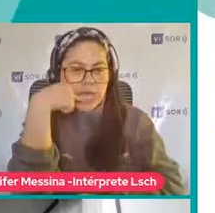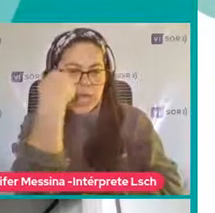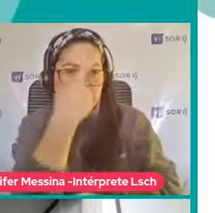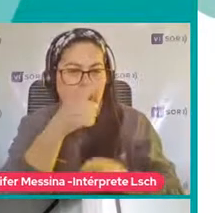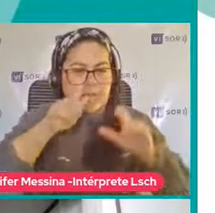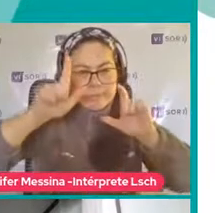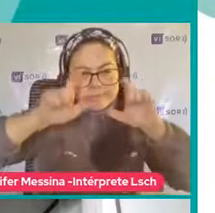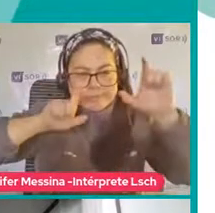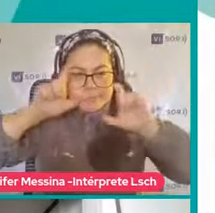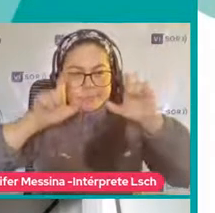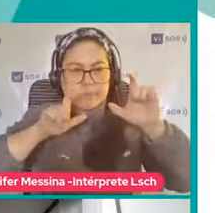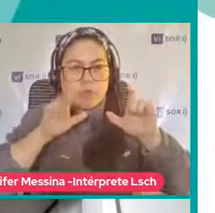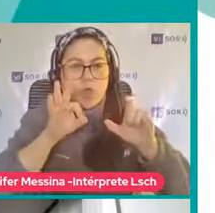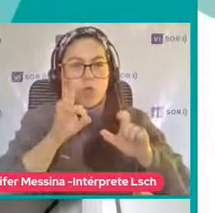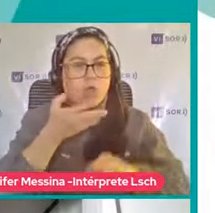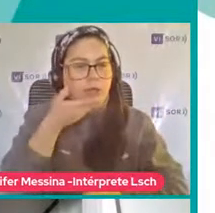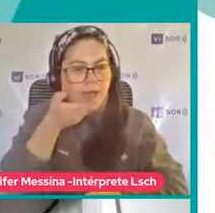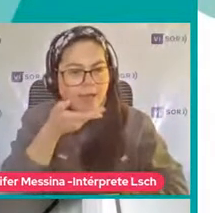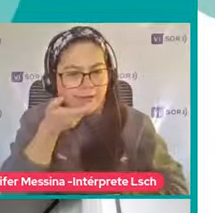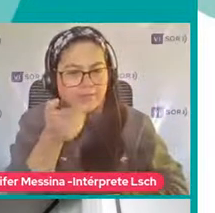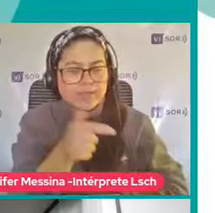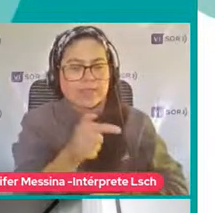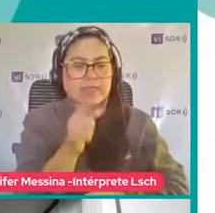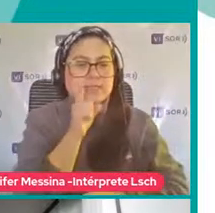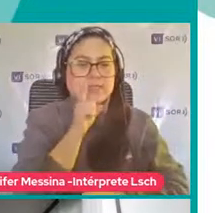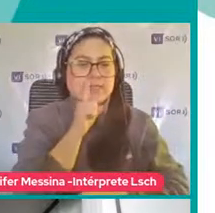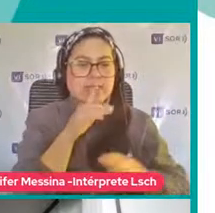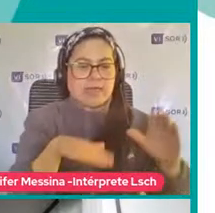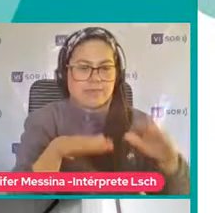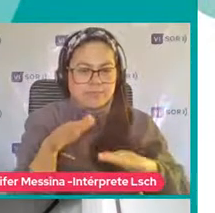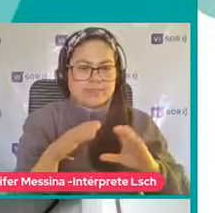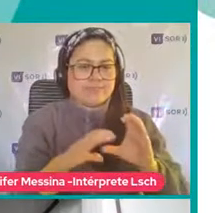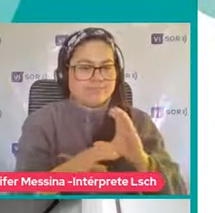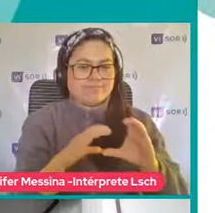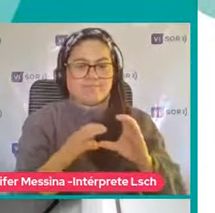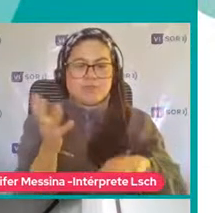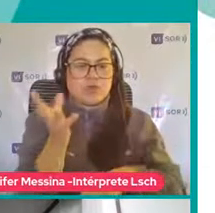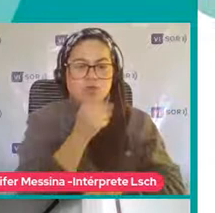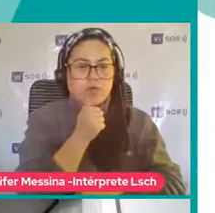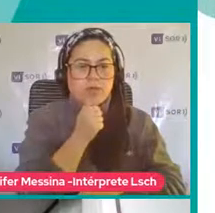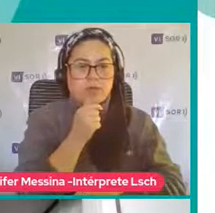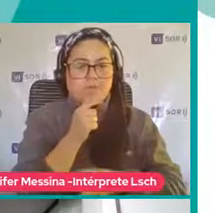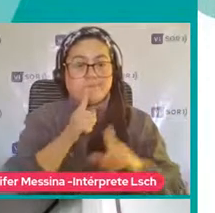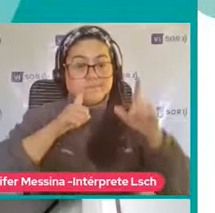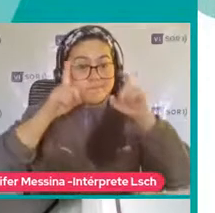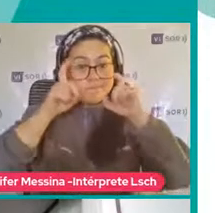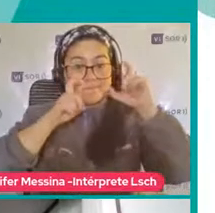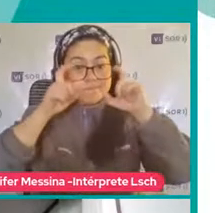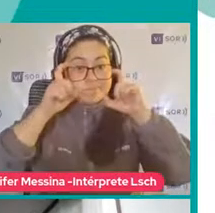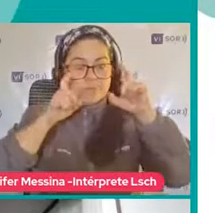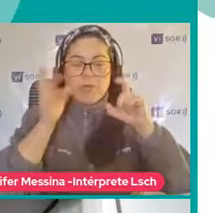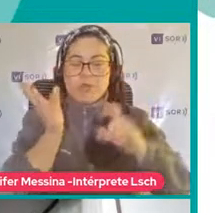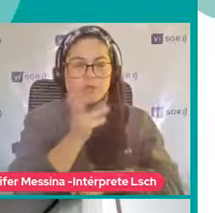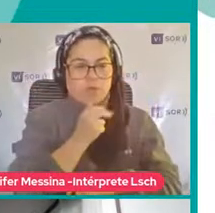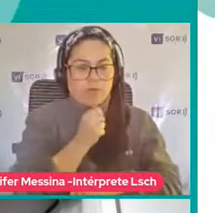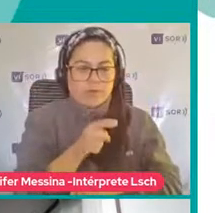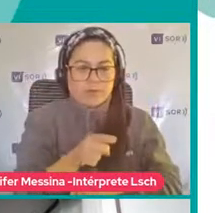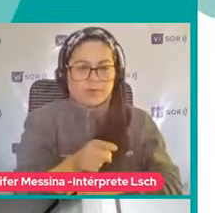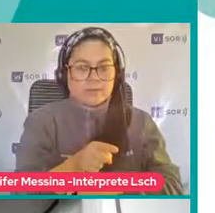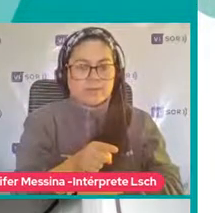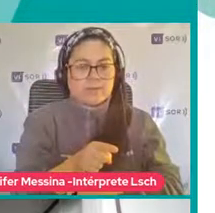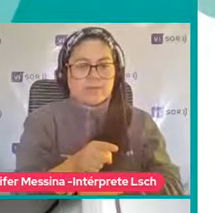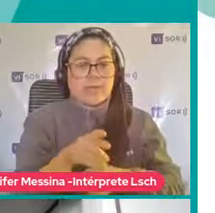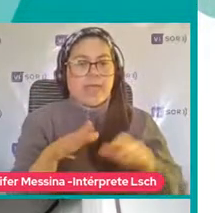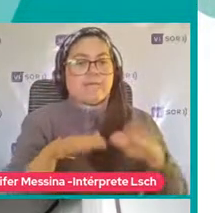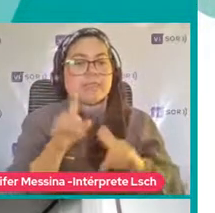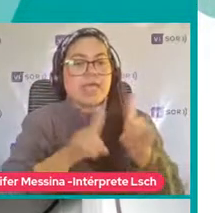Generalmente Esta Tiene una ausencia De la comunicación No hay expresiones Mayormente Y aquellos Que logran